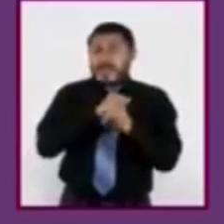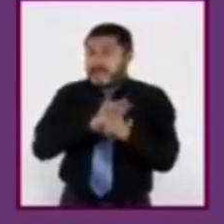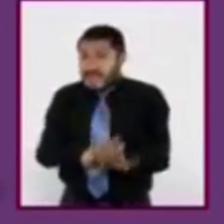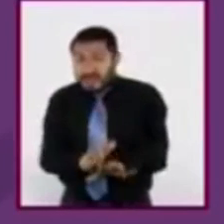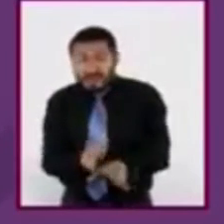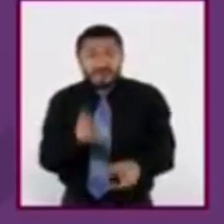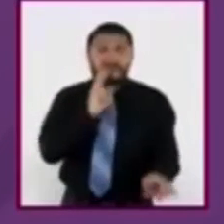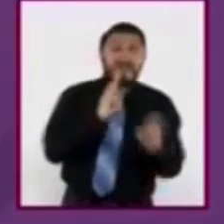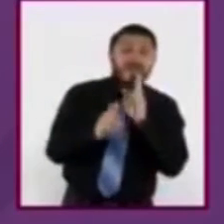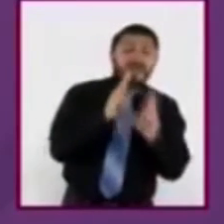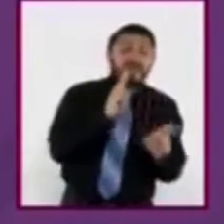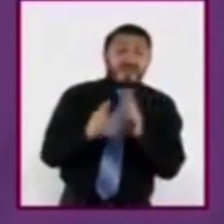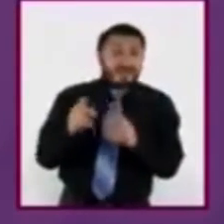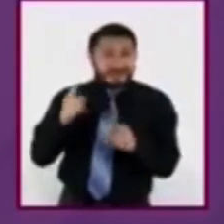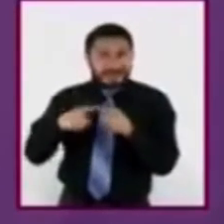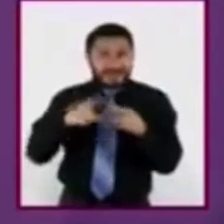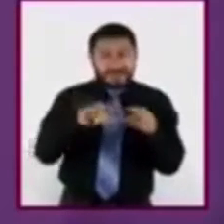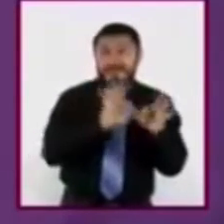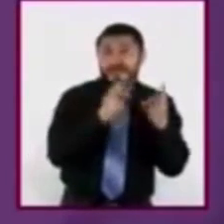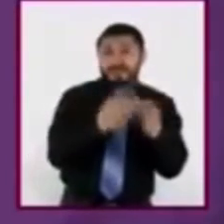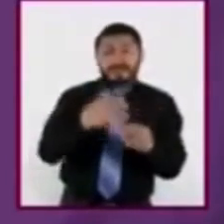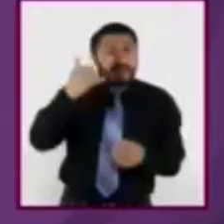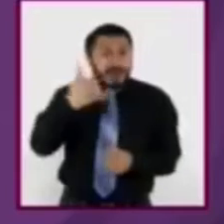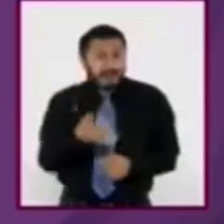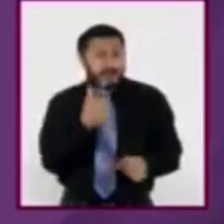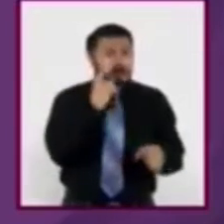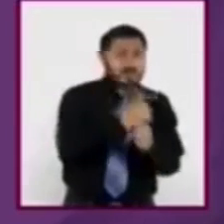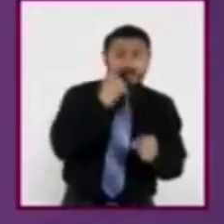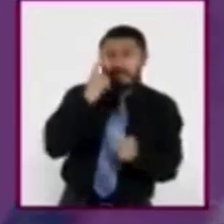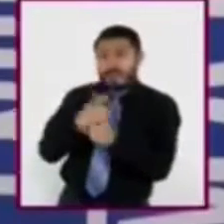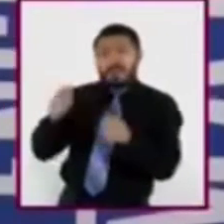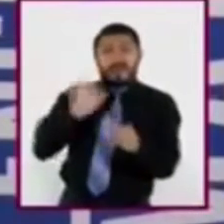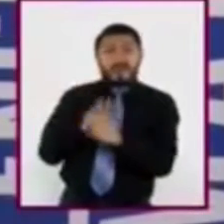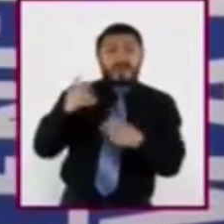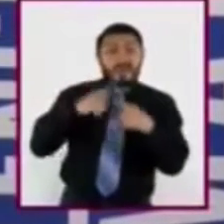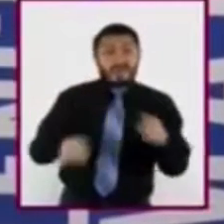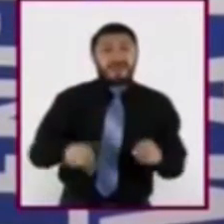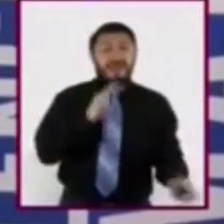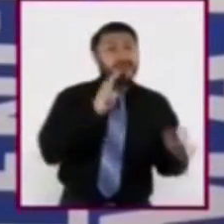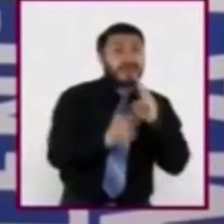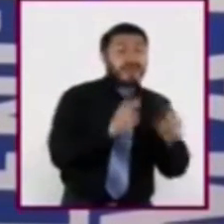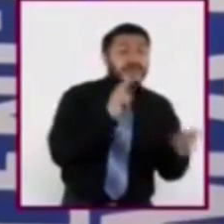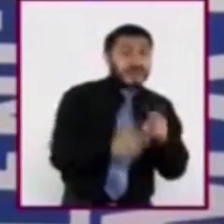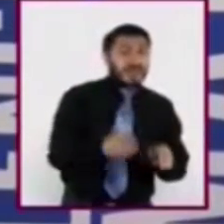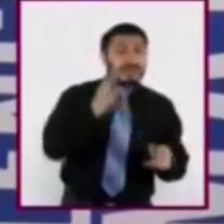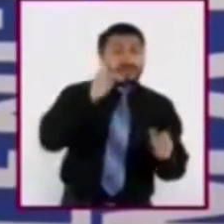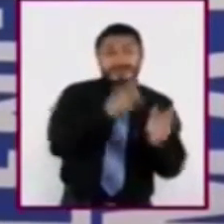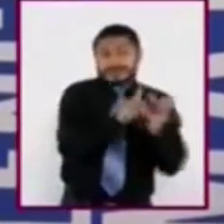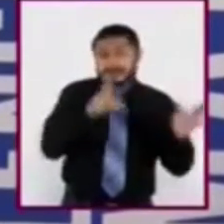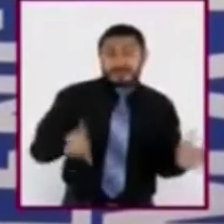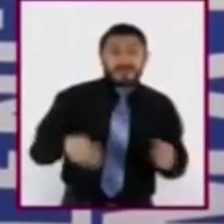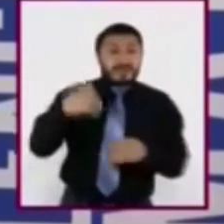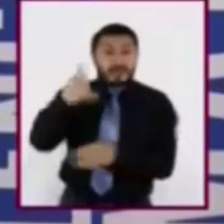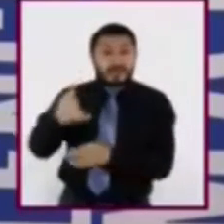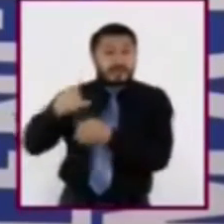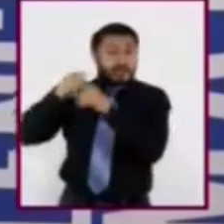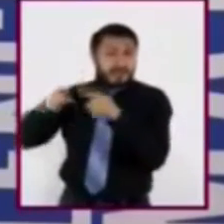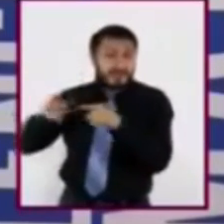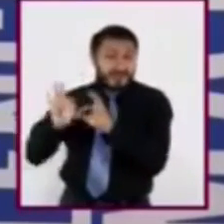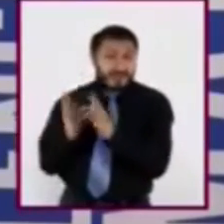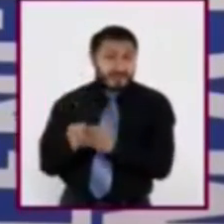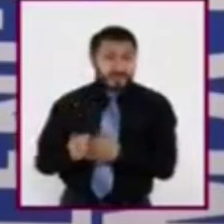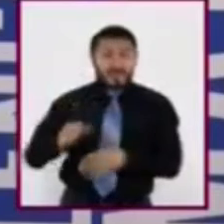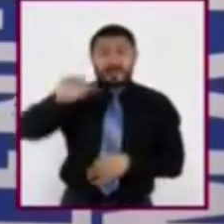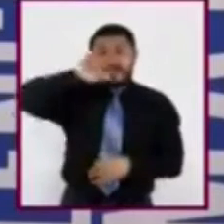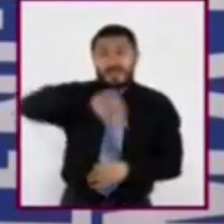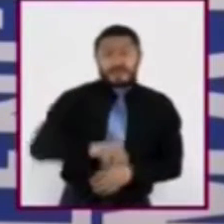noticias y distinguir notas de reportero y de agencia. Durante nuestra sesión, Las buenas noticias tienen alas,